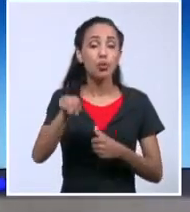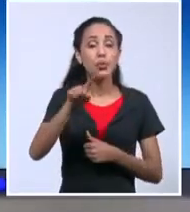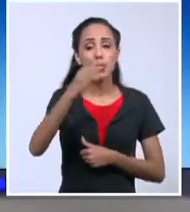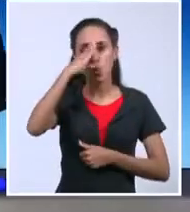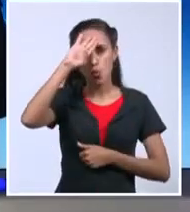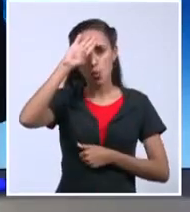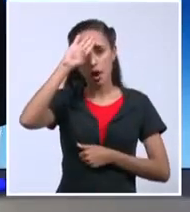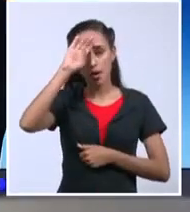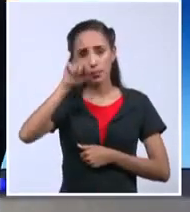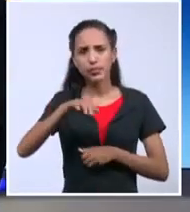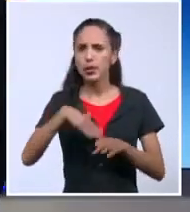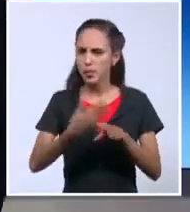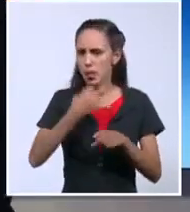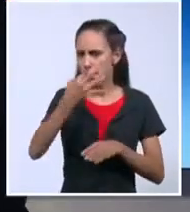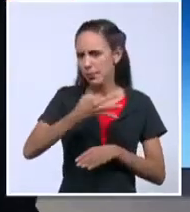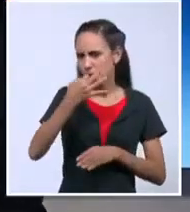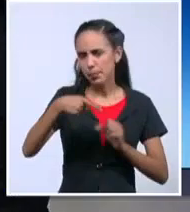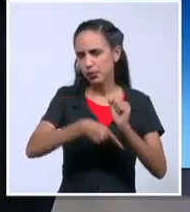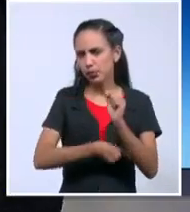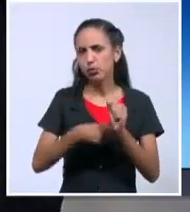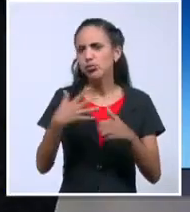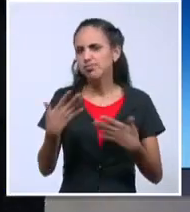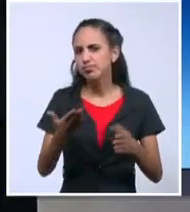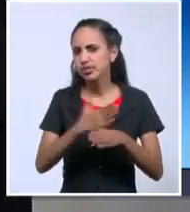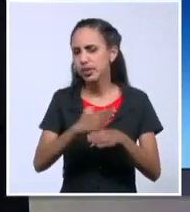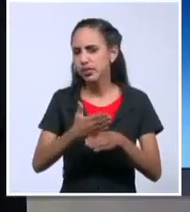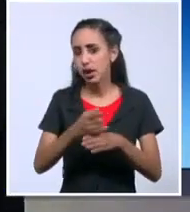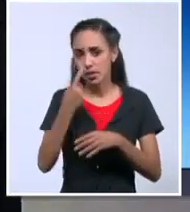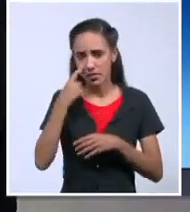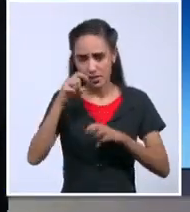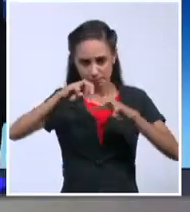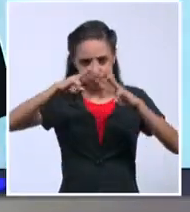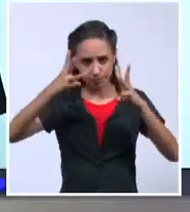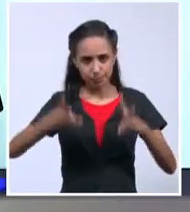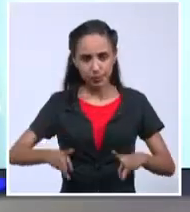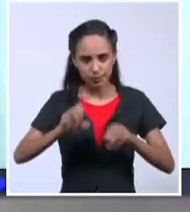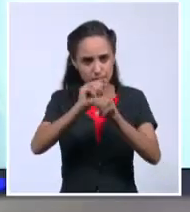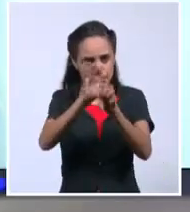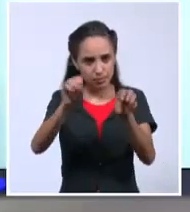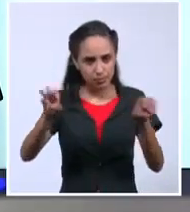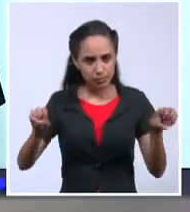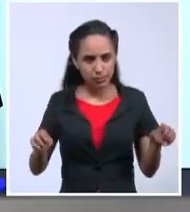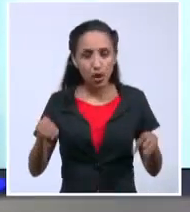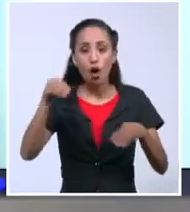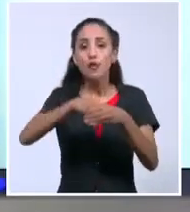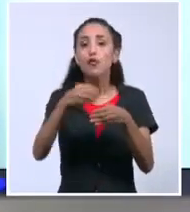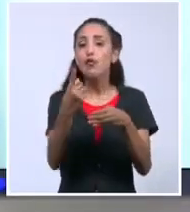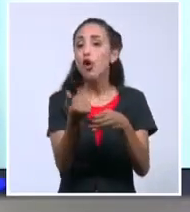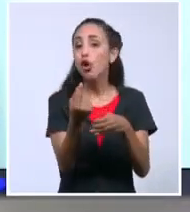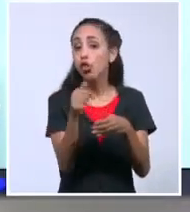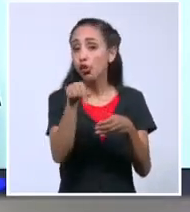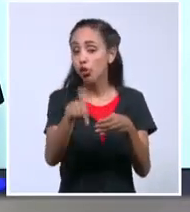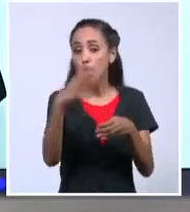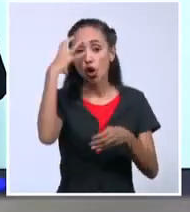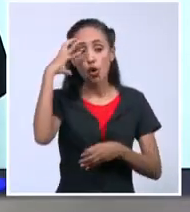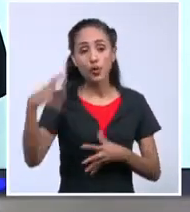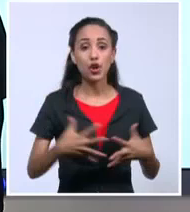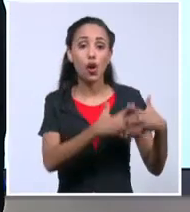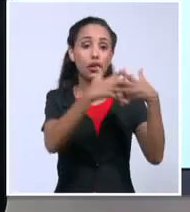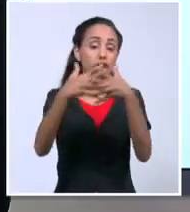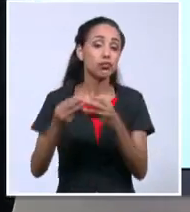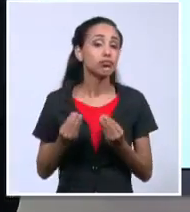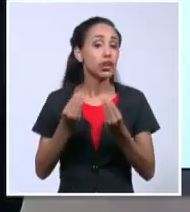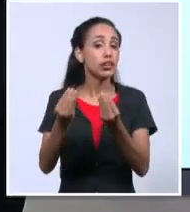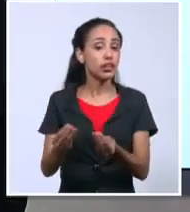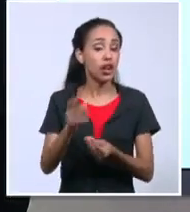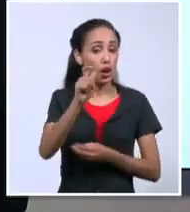Porque ahora, ahora quiero mostrarles, vamos a ver una página en Internet donde se publican los fondos, el dinero que el gobierno de Estados Unidos entrega